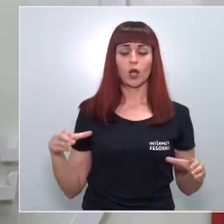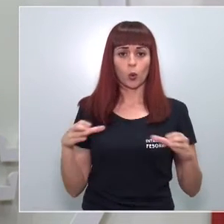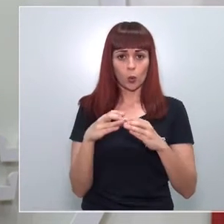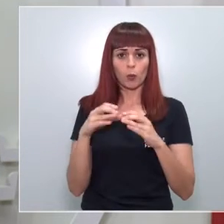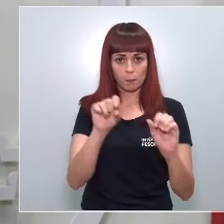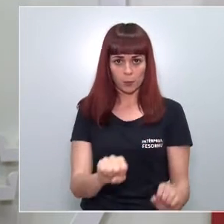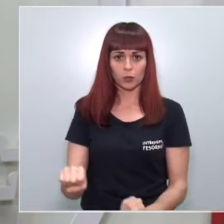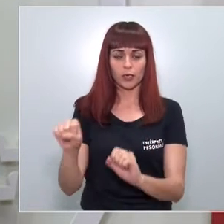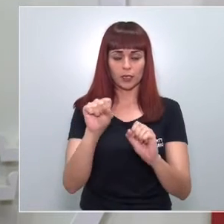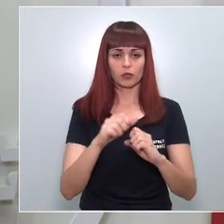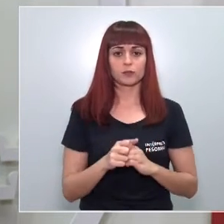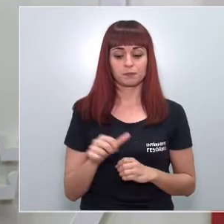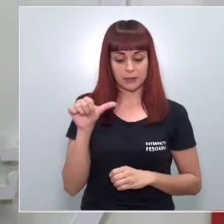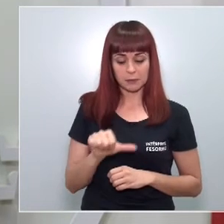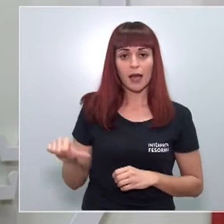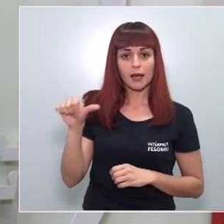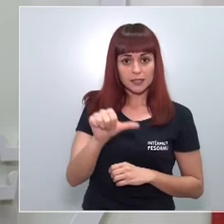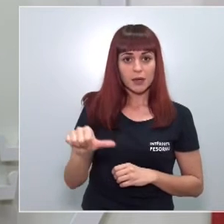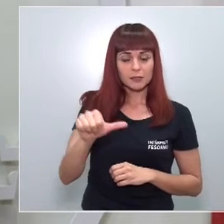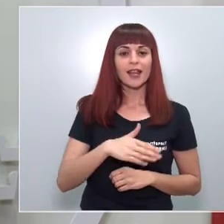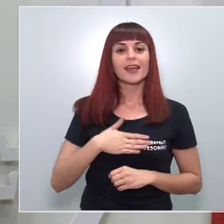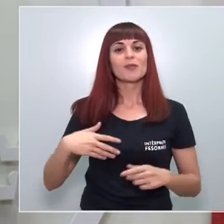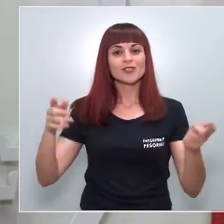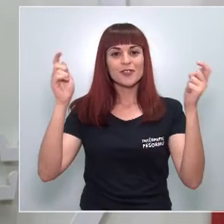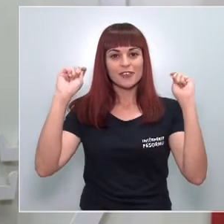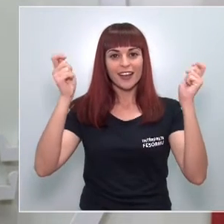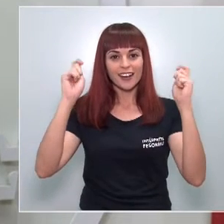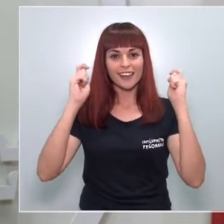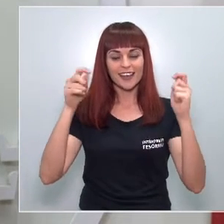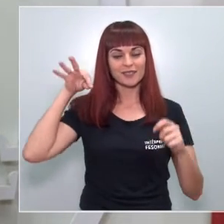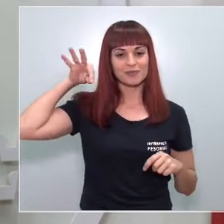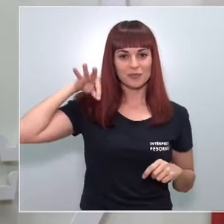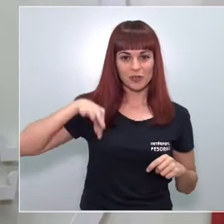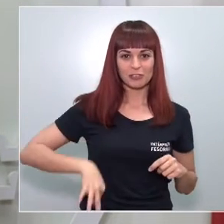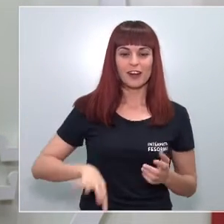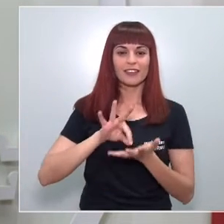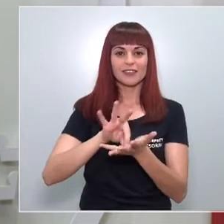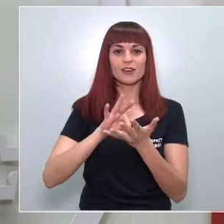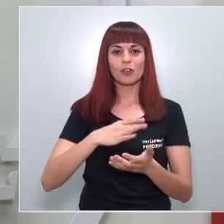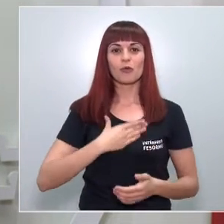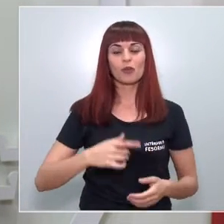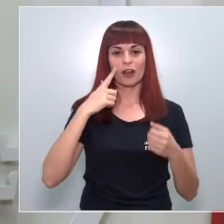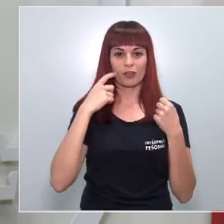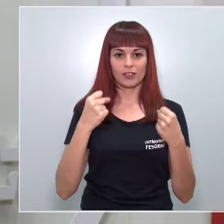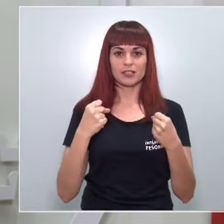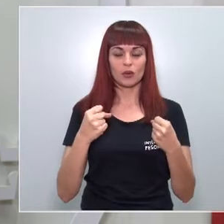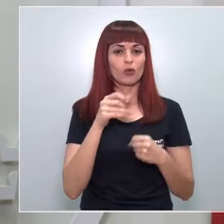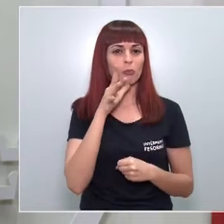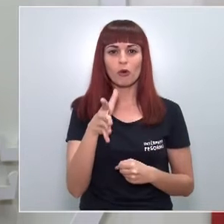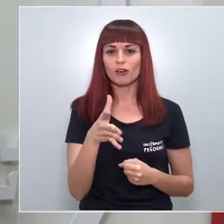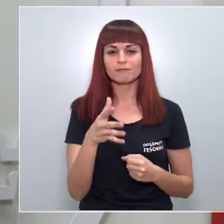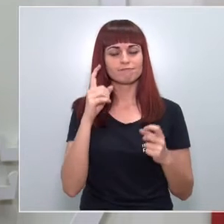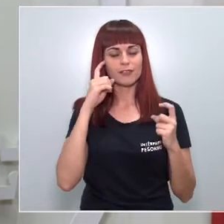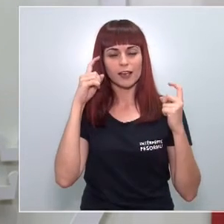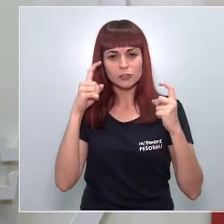Como cada semana, queremos felicitar a todos los profesionales del Servicio Murciano de Salud por su gran